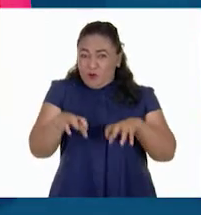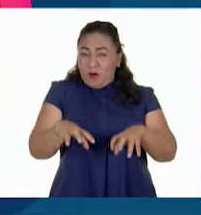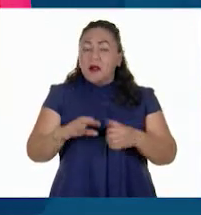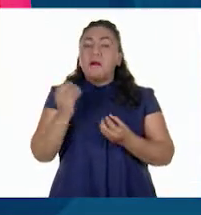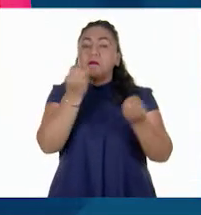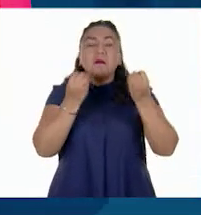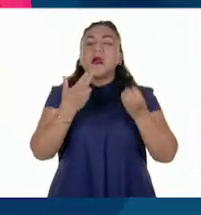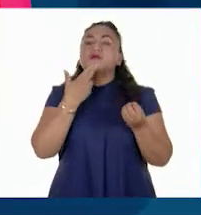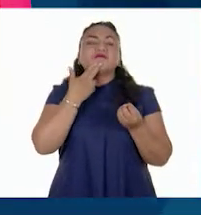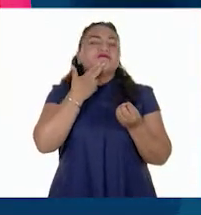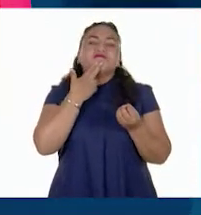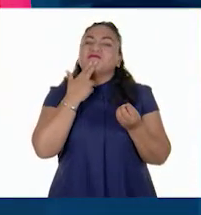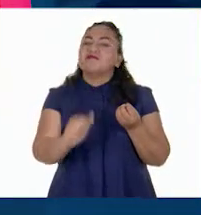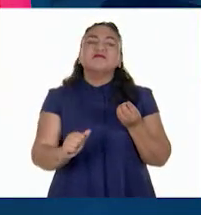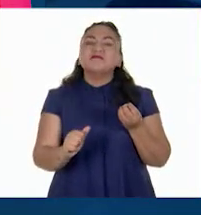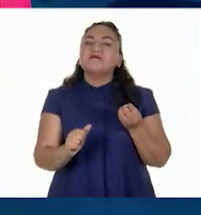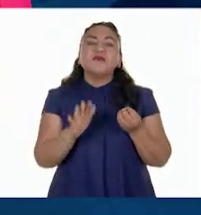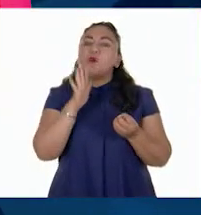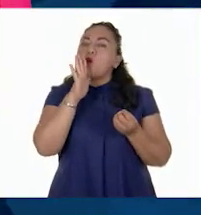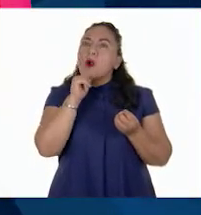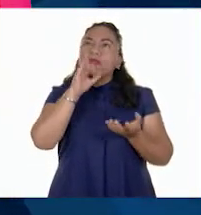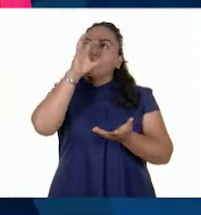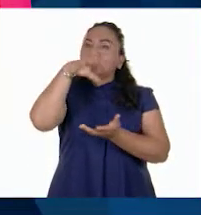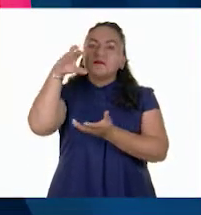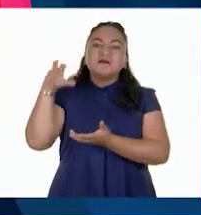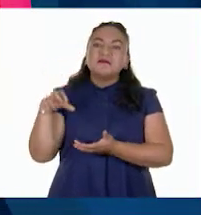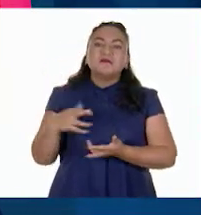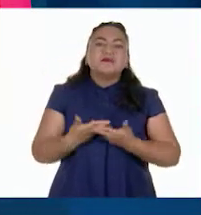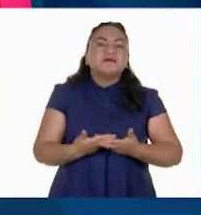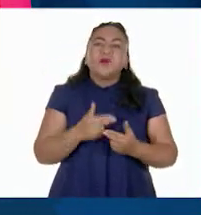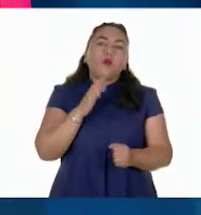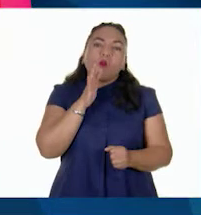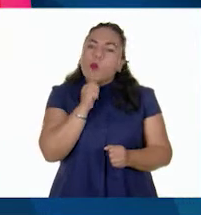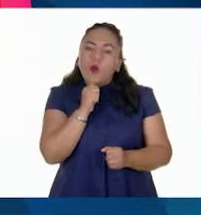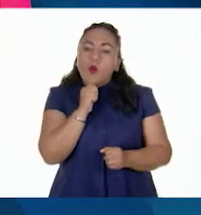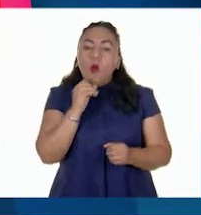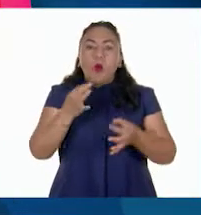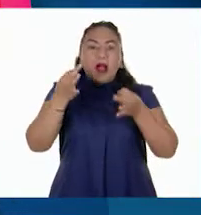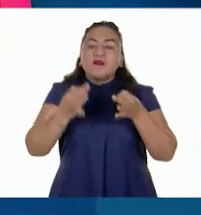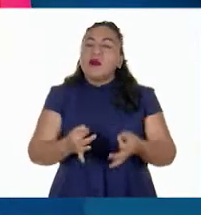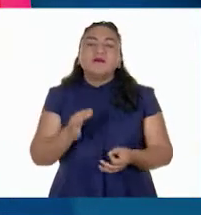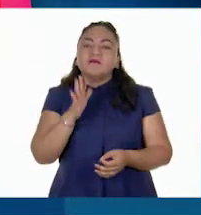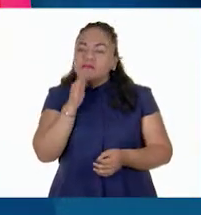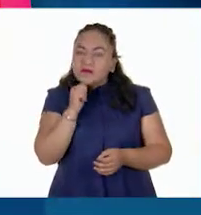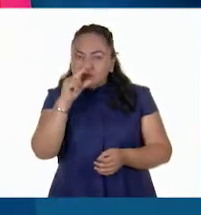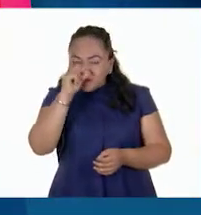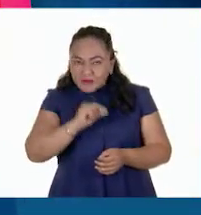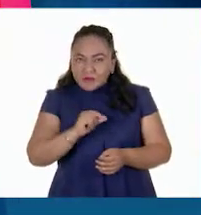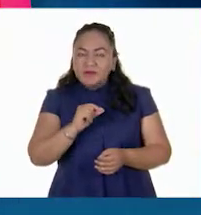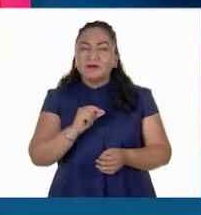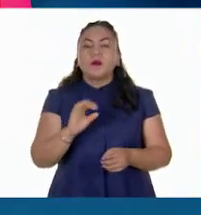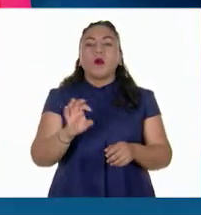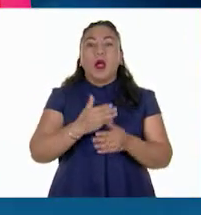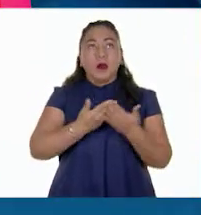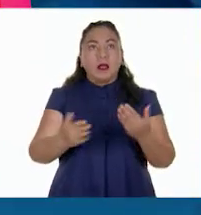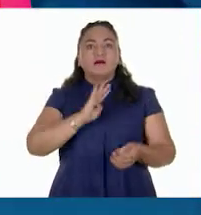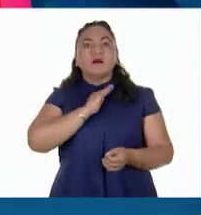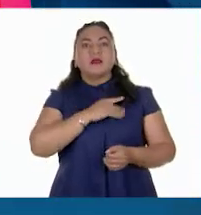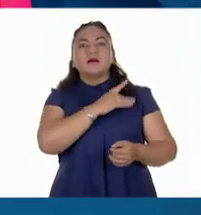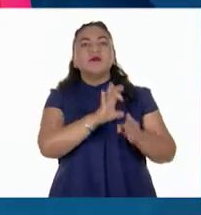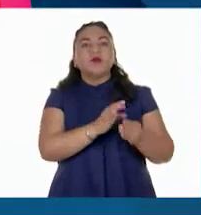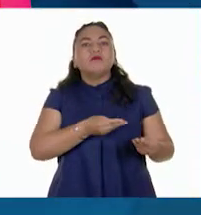a perder y no sería posible tener cosechas tan abundantes y de buena calidad como las que nos ofrece España.